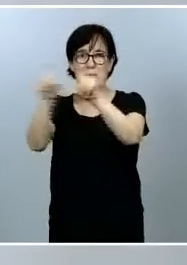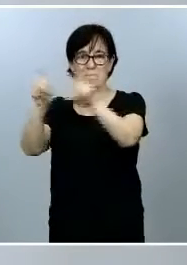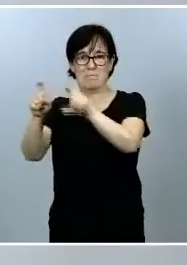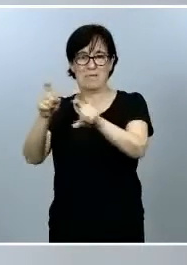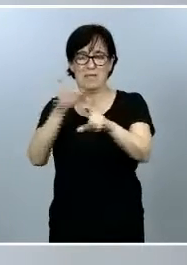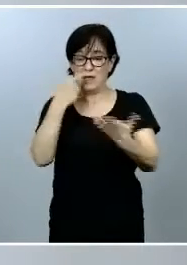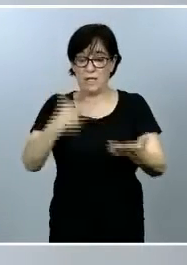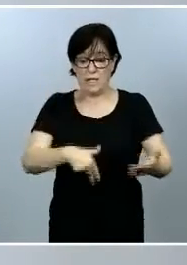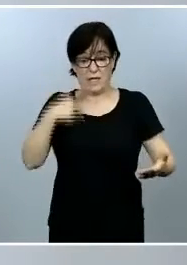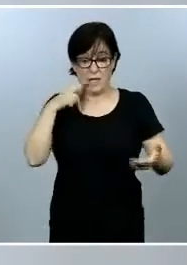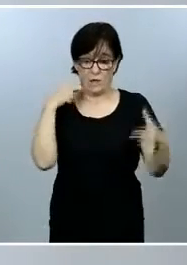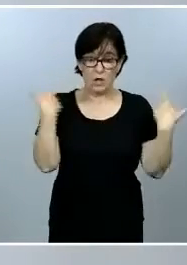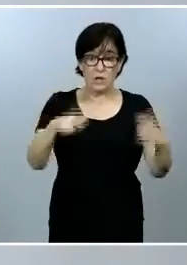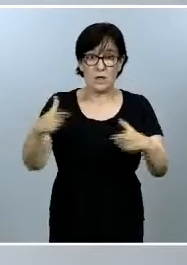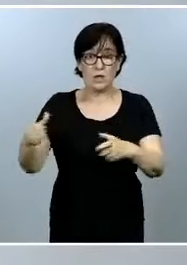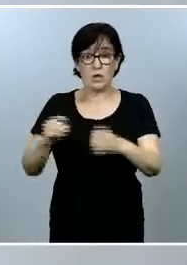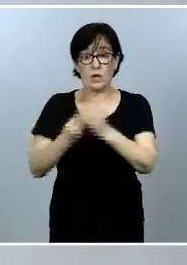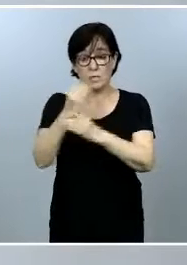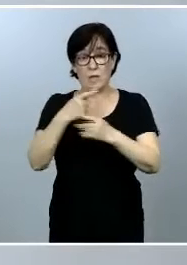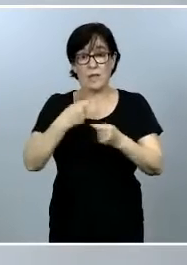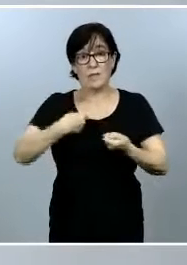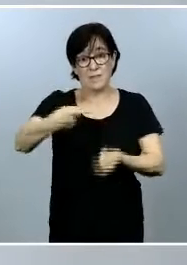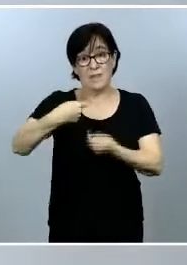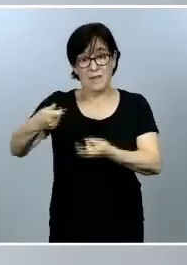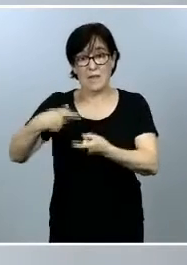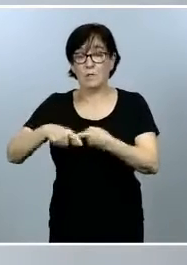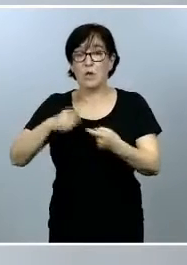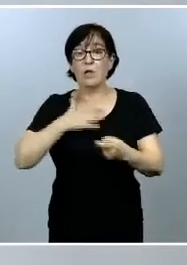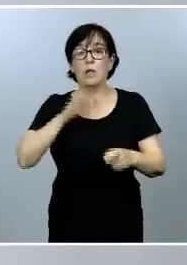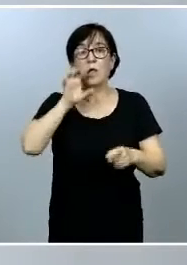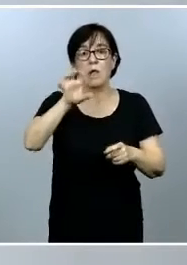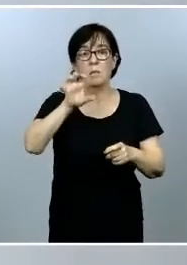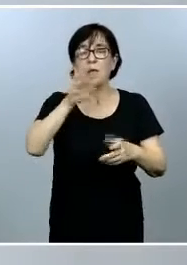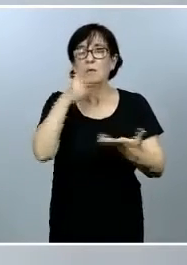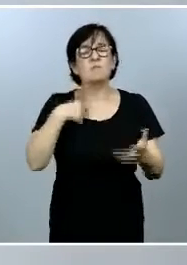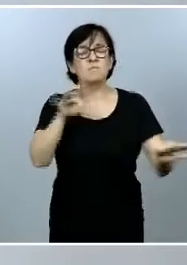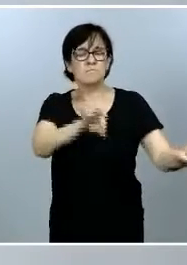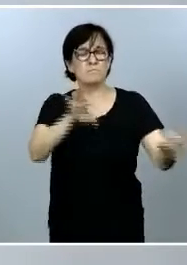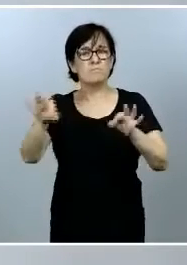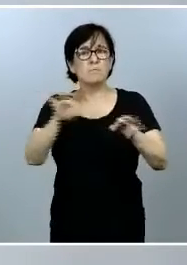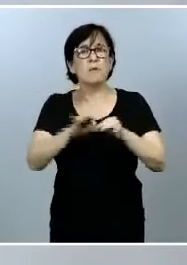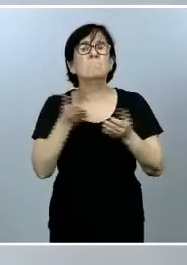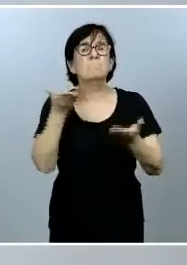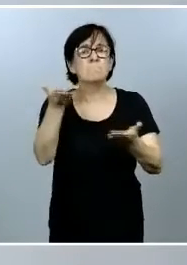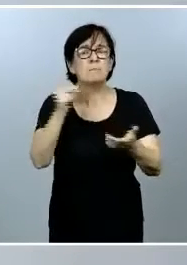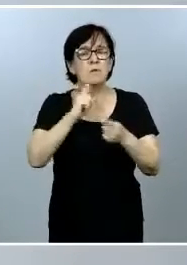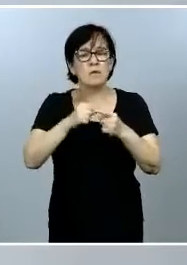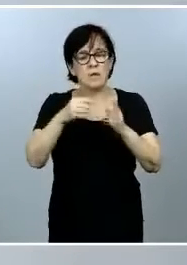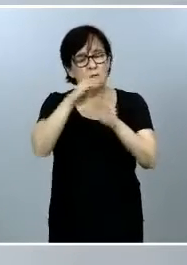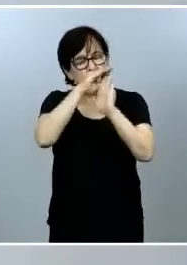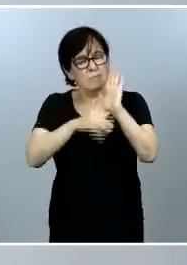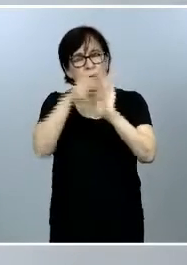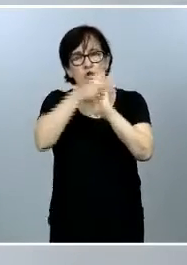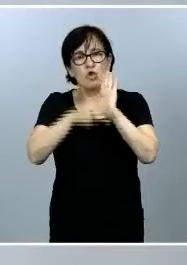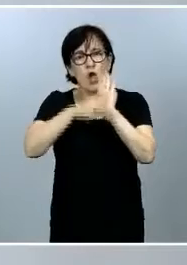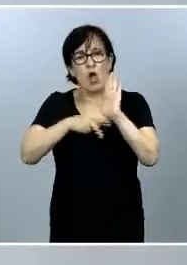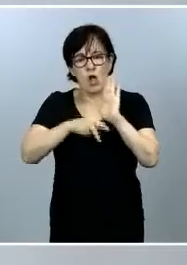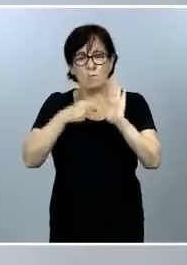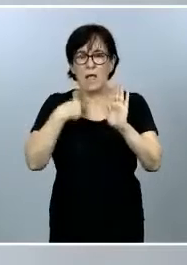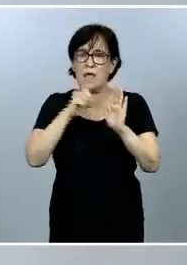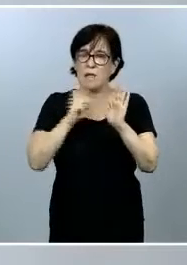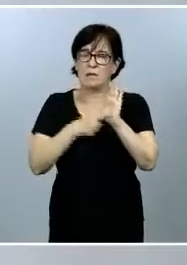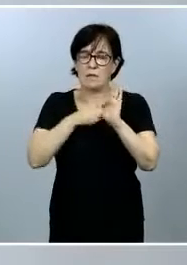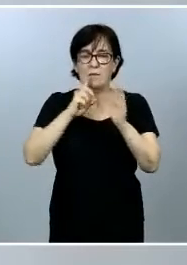sectores productivos y de distribución de nuestro país están preparados y demandan un marco regulatorio que facilite un proceso de